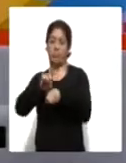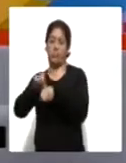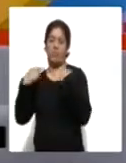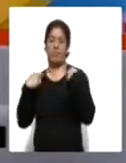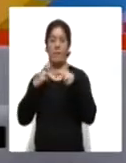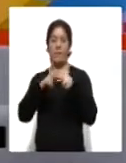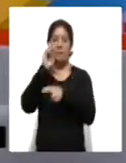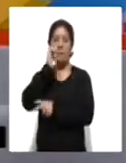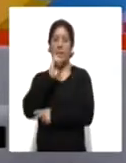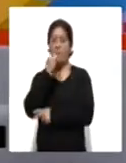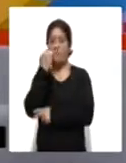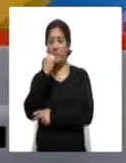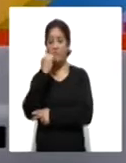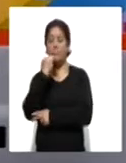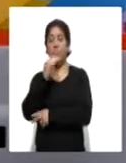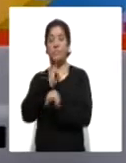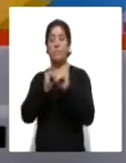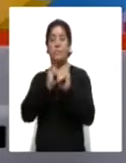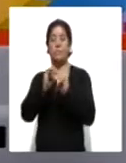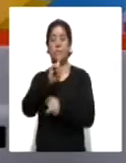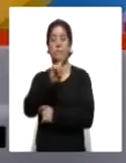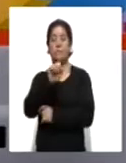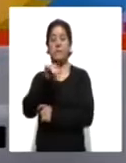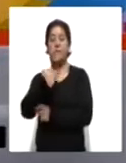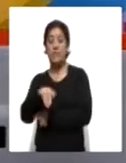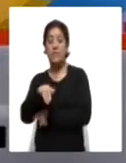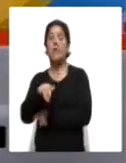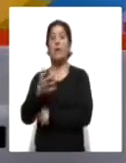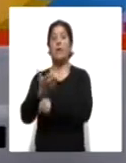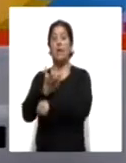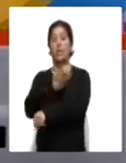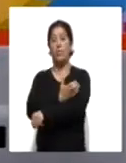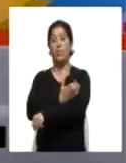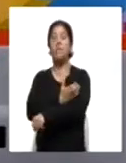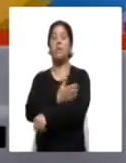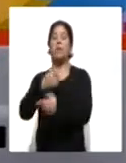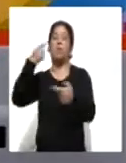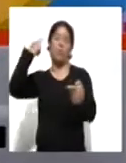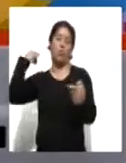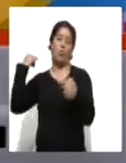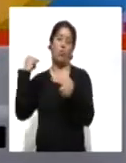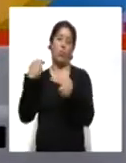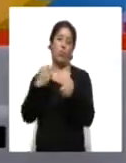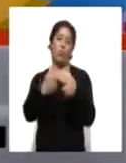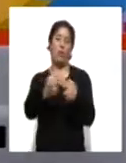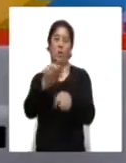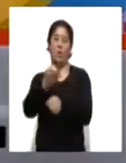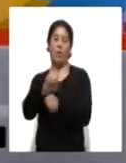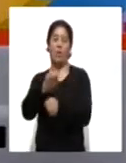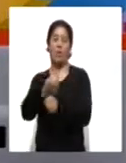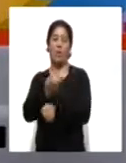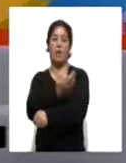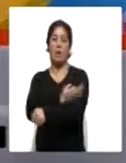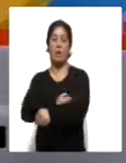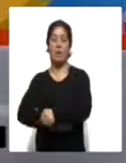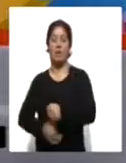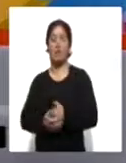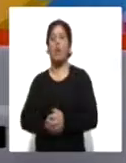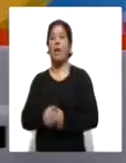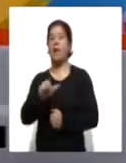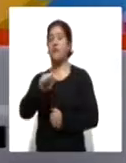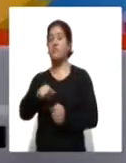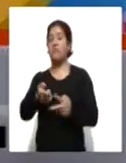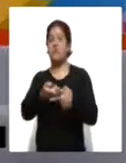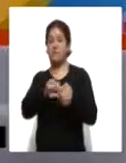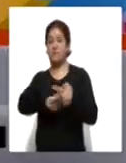maestra Miroslava Amador, intérprete en lengua de señas mexicano que nos estará acompañando a lo largo de esta segunda emisión. Con esto empezamos ya la